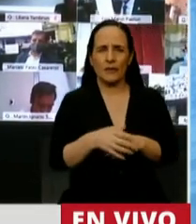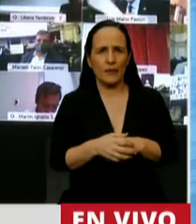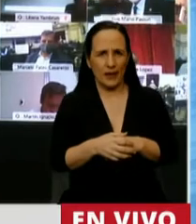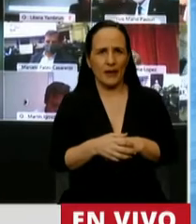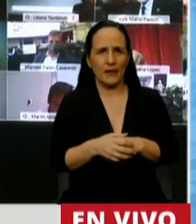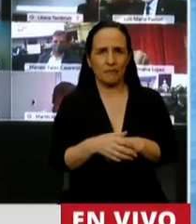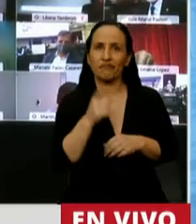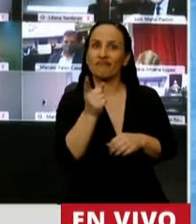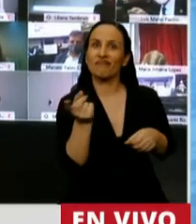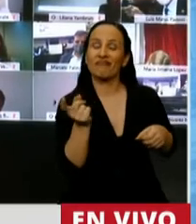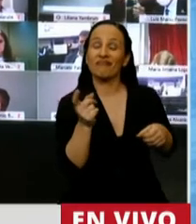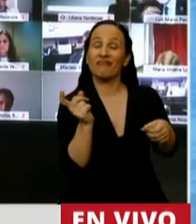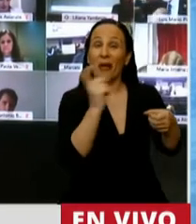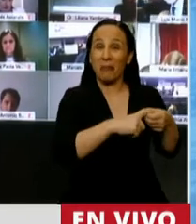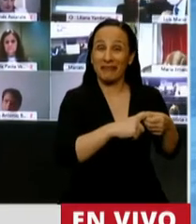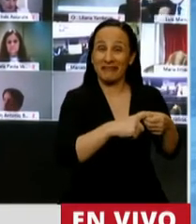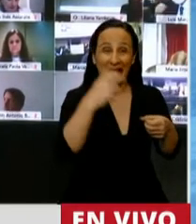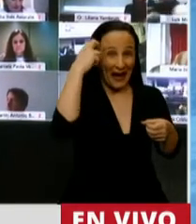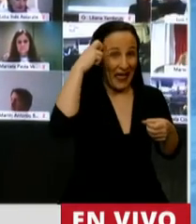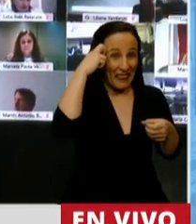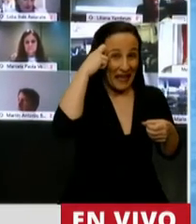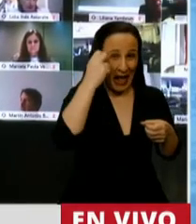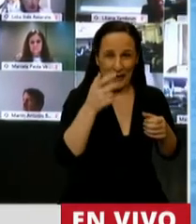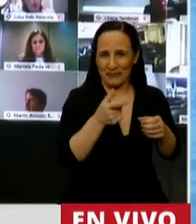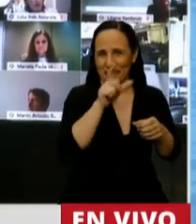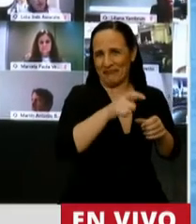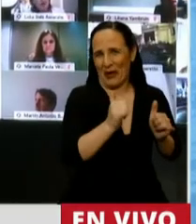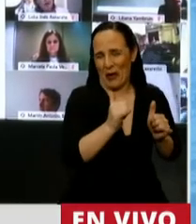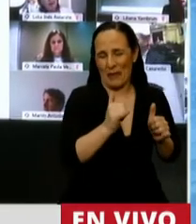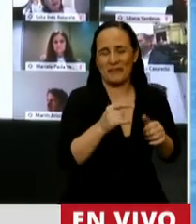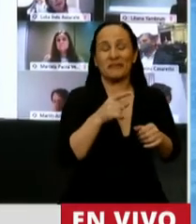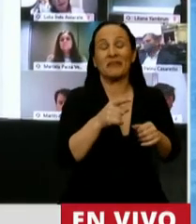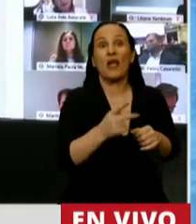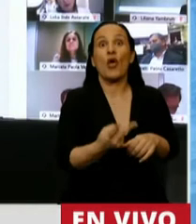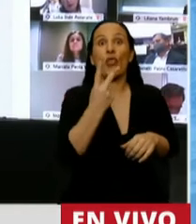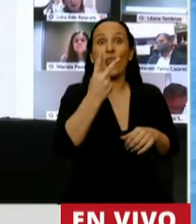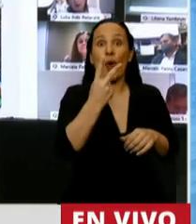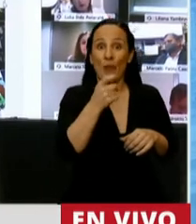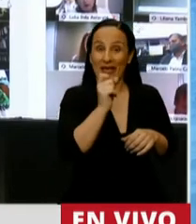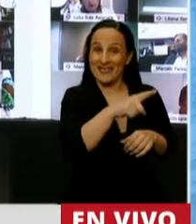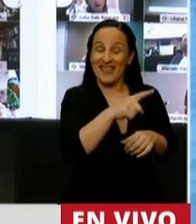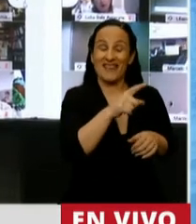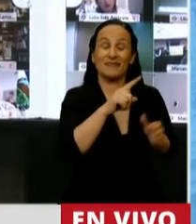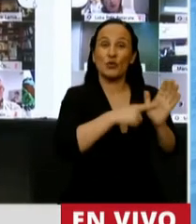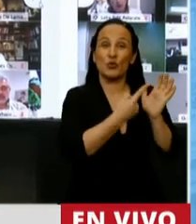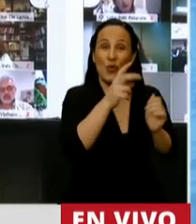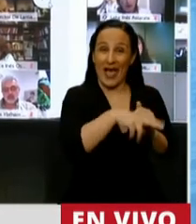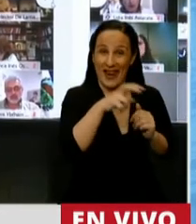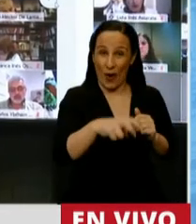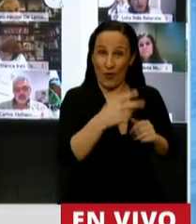Afiliado al radicalismo desde su juventud, llegó a ser dos veces concejal de la ciudad de Nauquén.